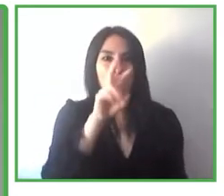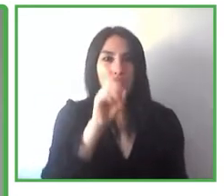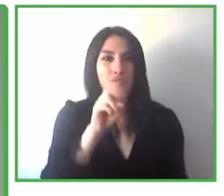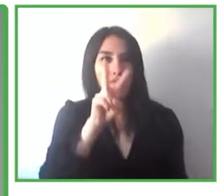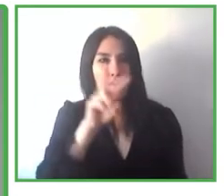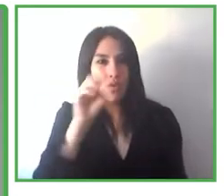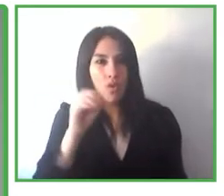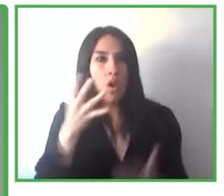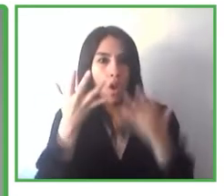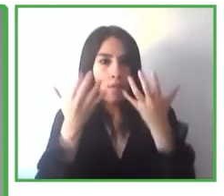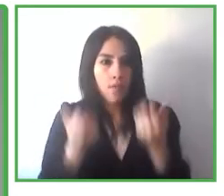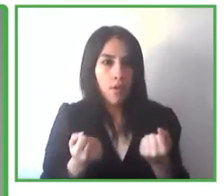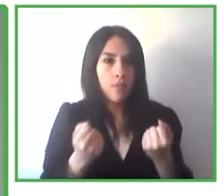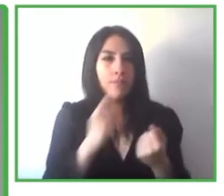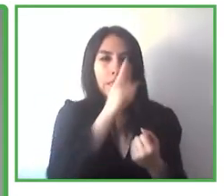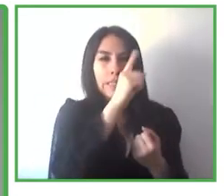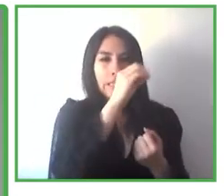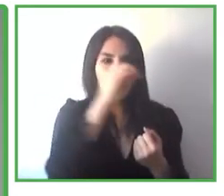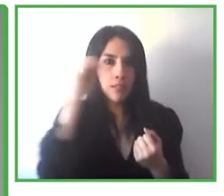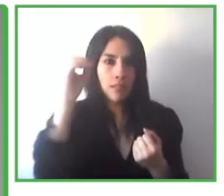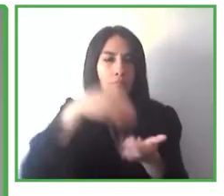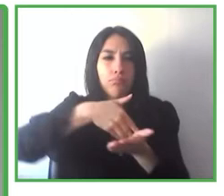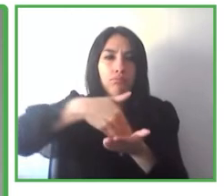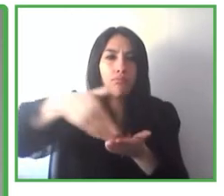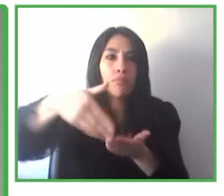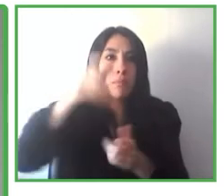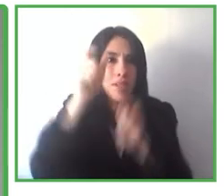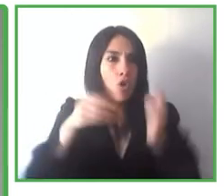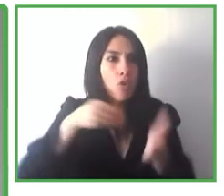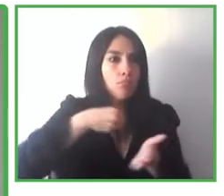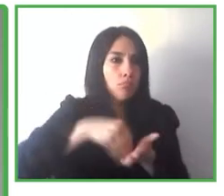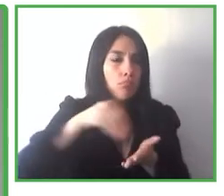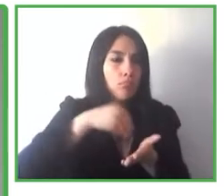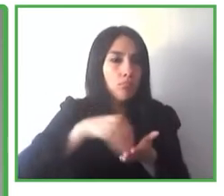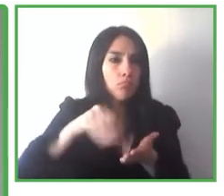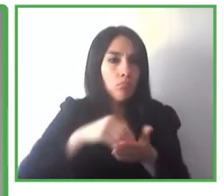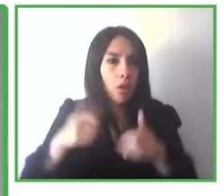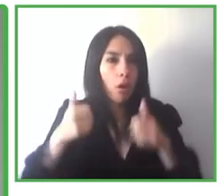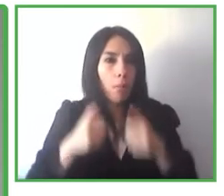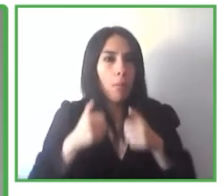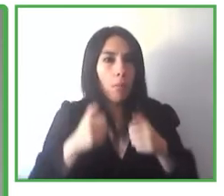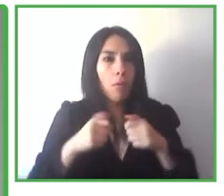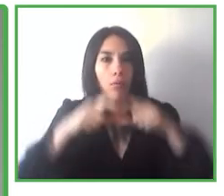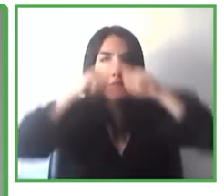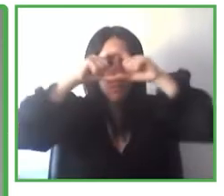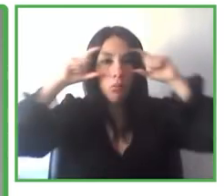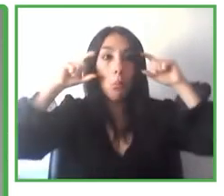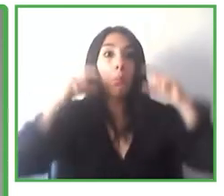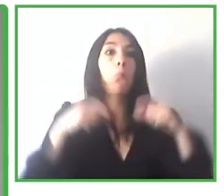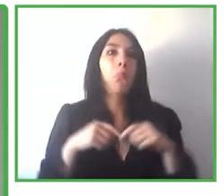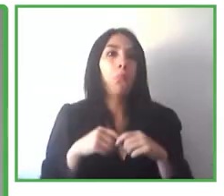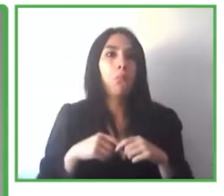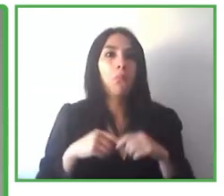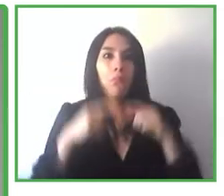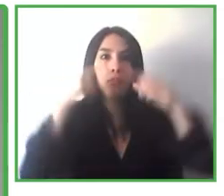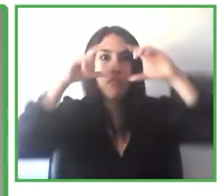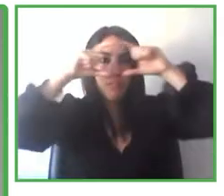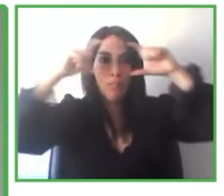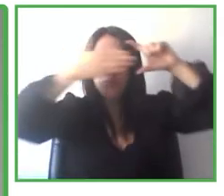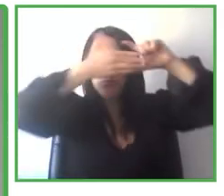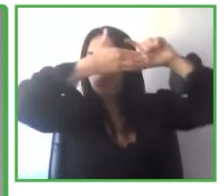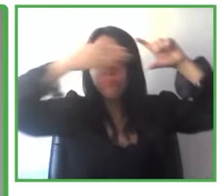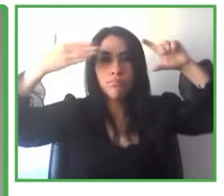rehabilitación aumentada, ¿no? O, por ejemplo, se venderían en el 2025 o se venderán, hay predicciones de que se venderán 500